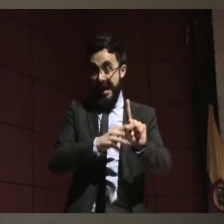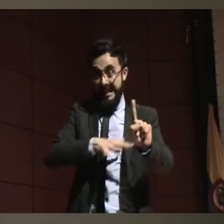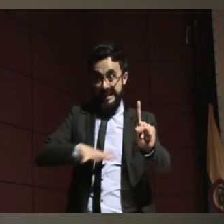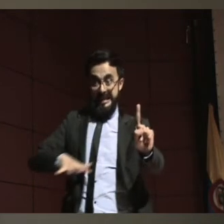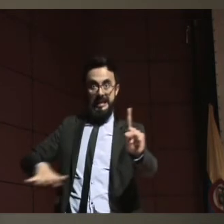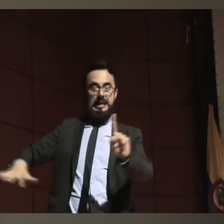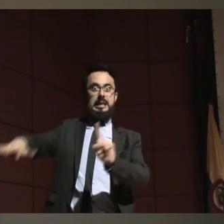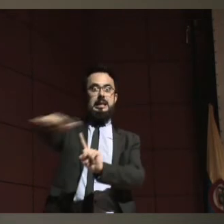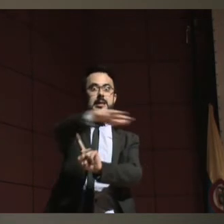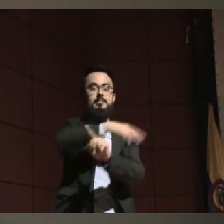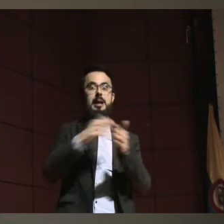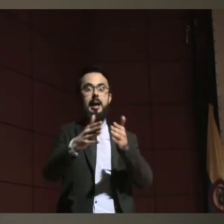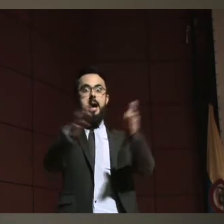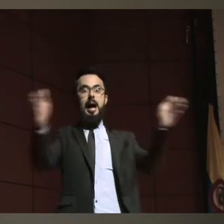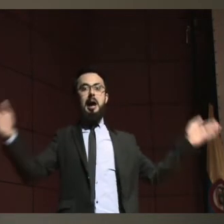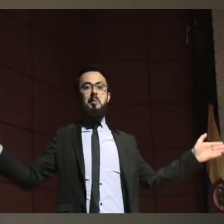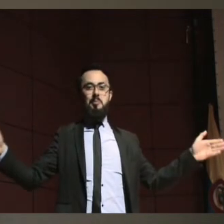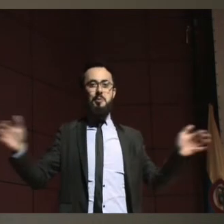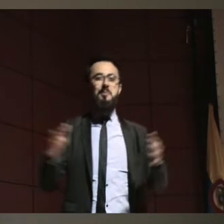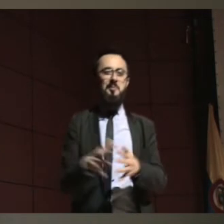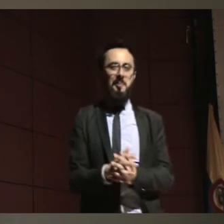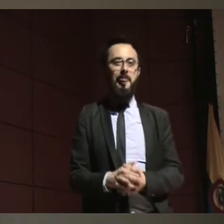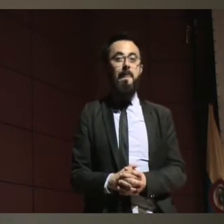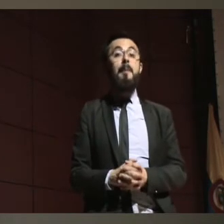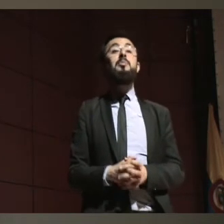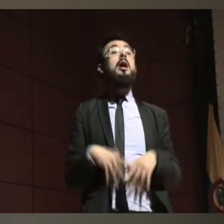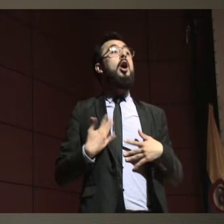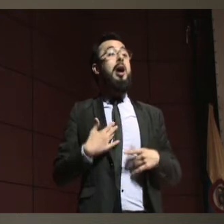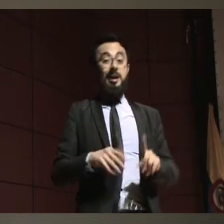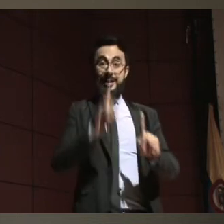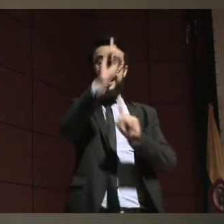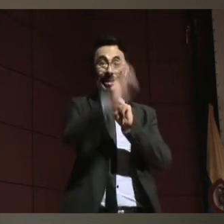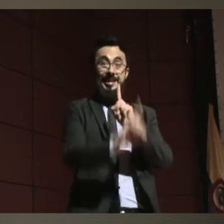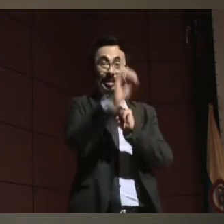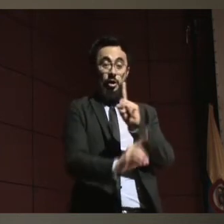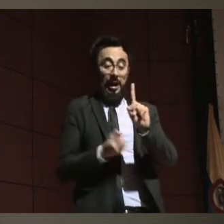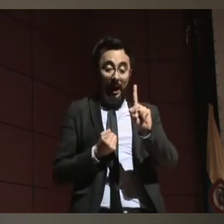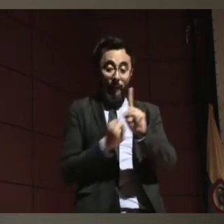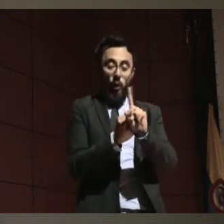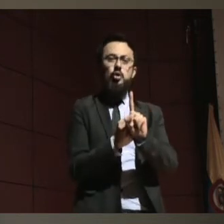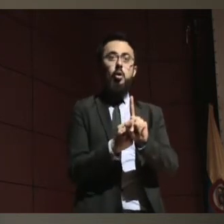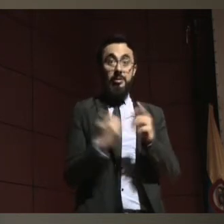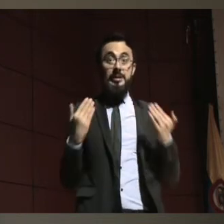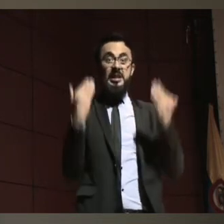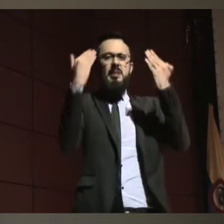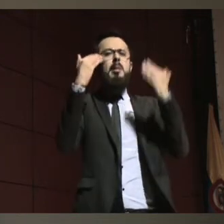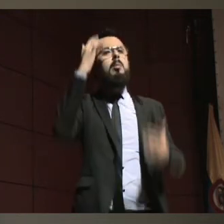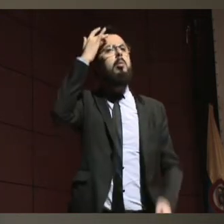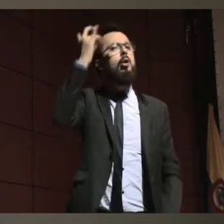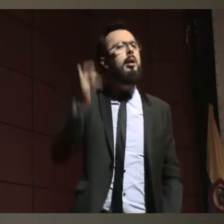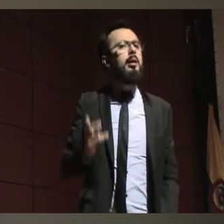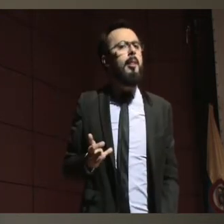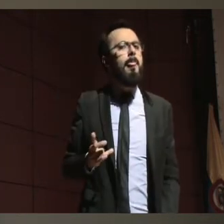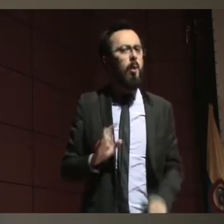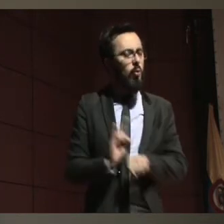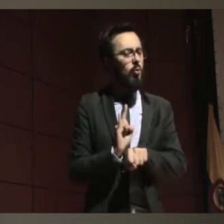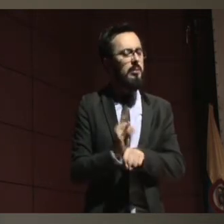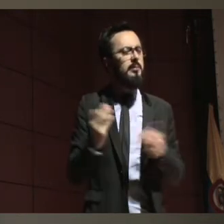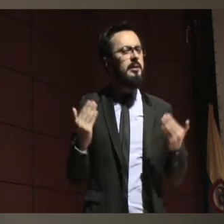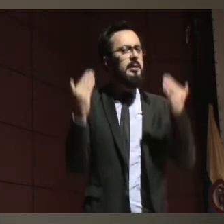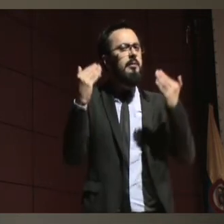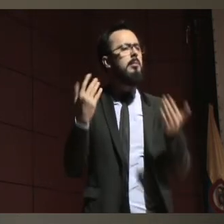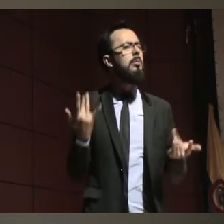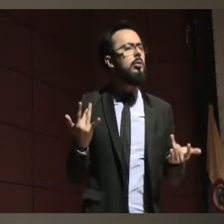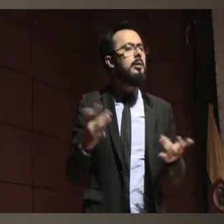Entonces, ¿por qué es útil la toma de decisiones con apoyo? ¿Y para qué son útiles los apoyos? Precisamente para